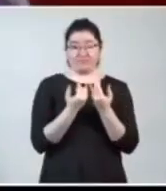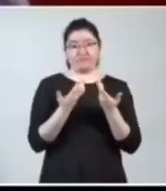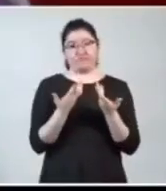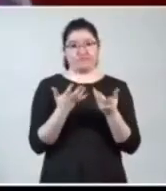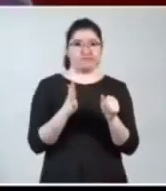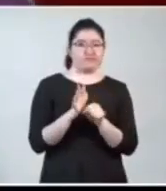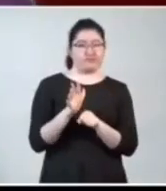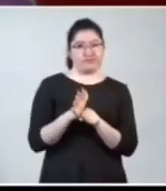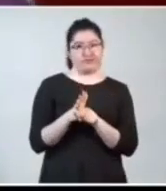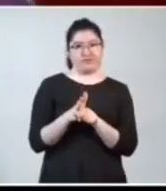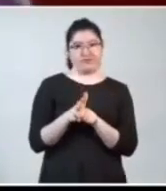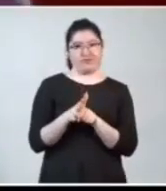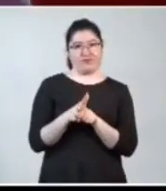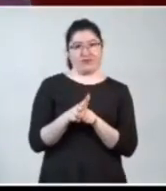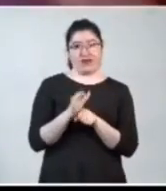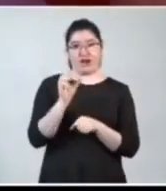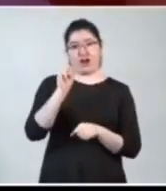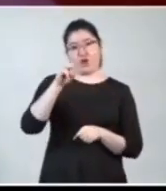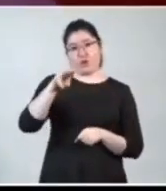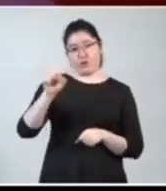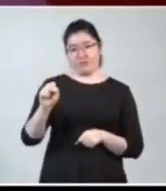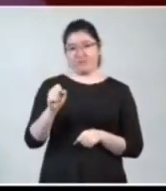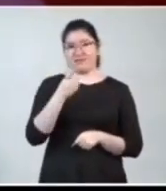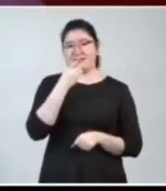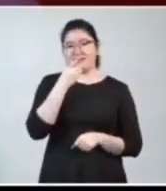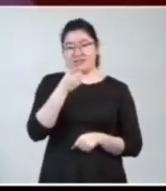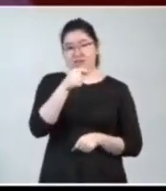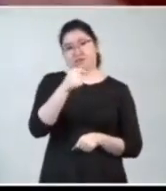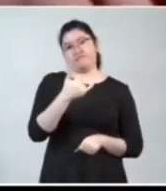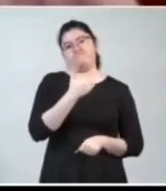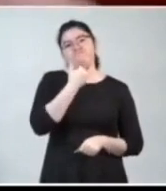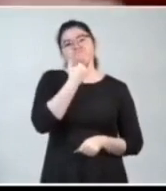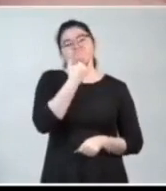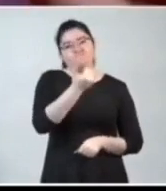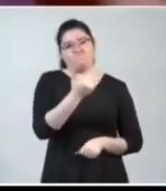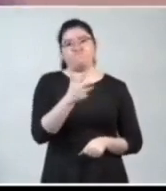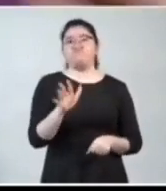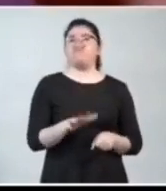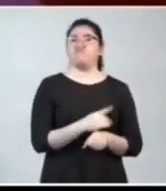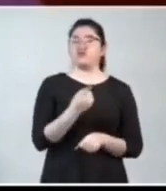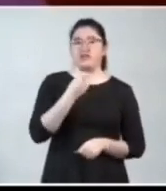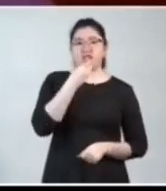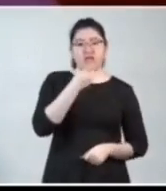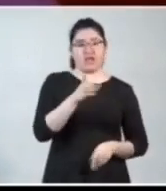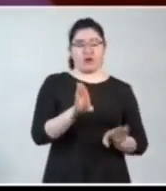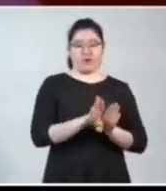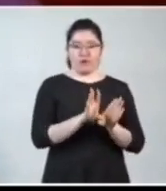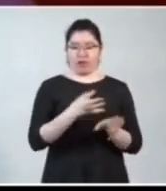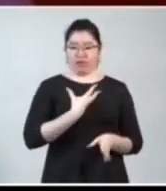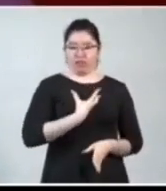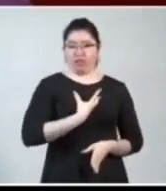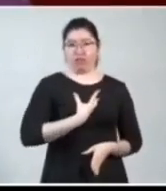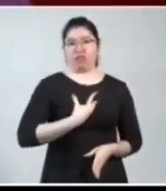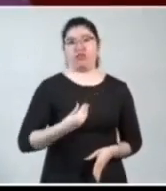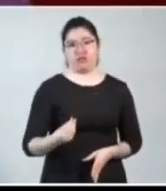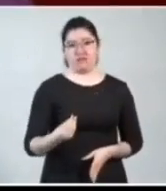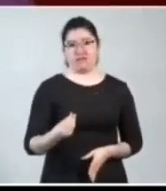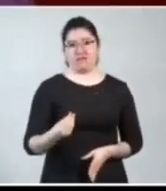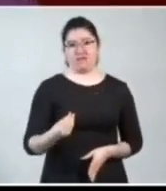La Organización Mundial de la Salud, algo que estaban equivocados, es que decían que la transmisión del